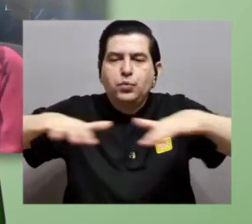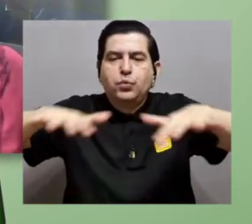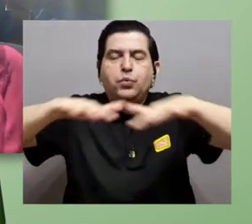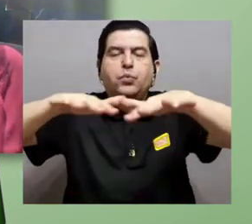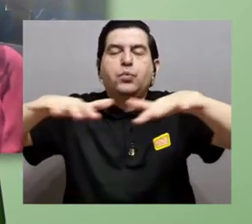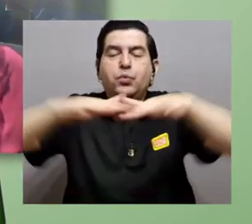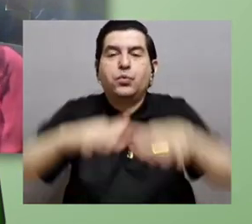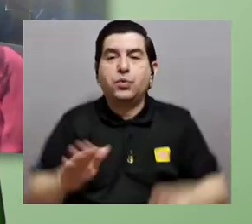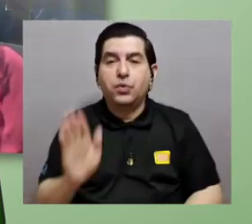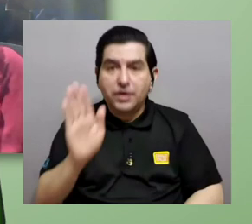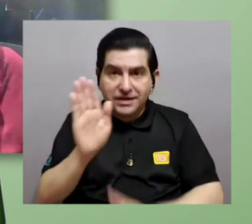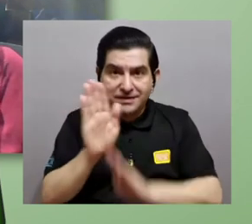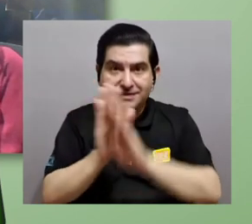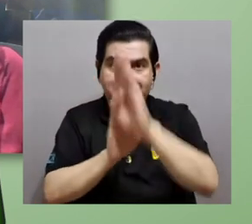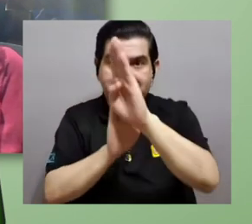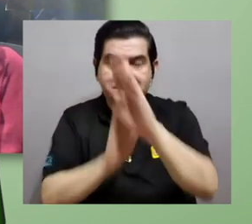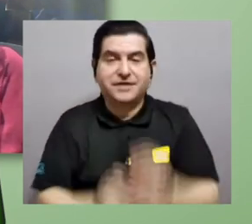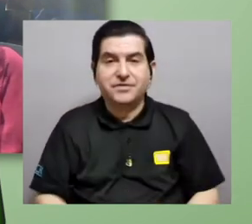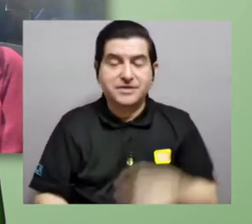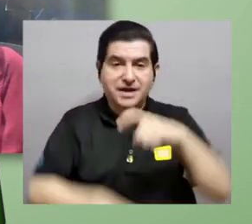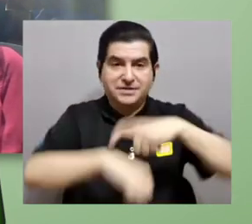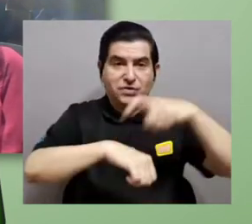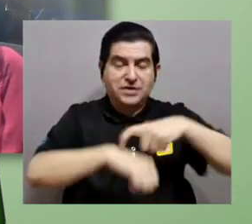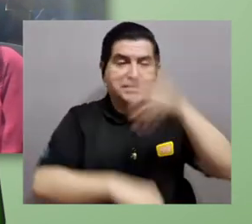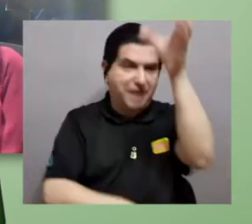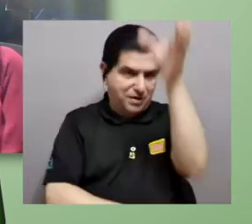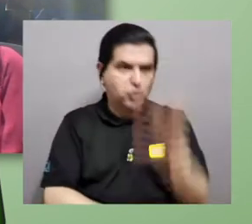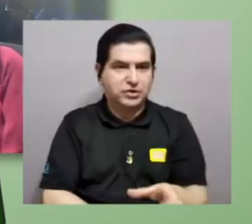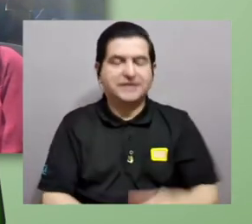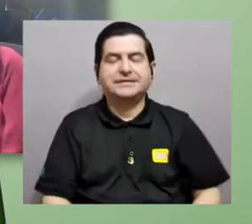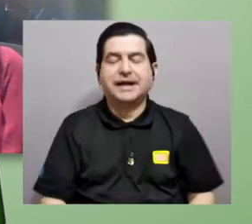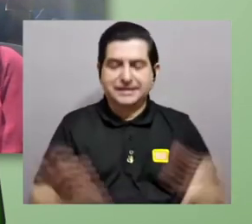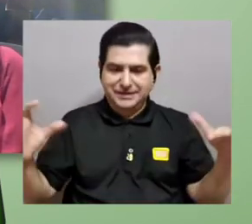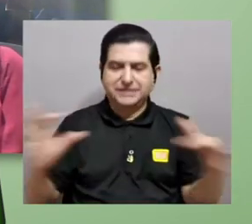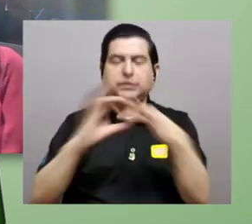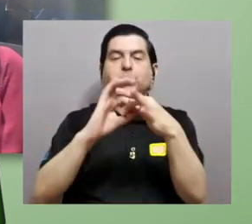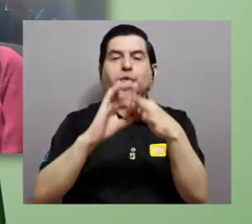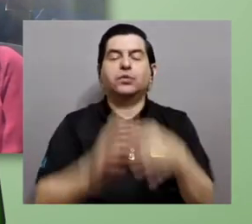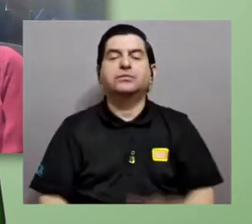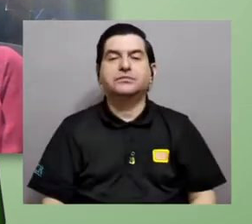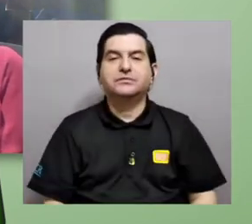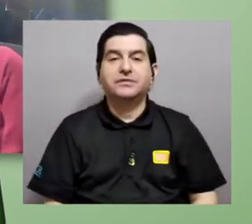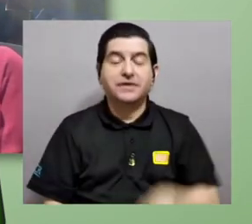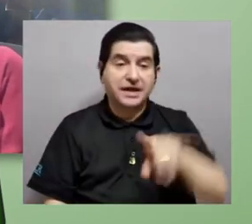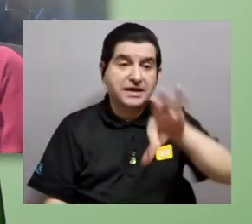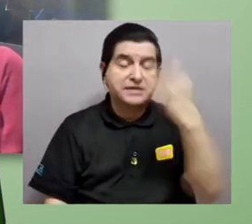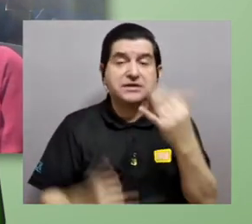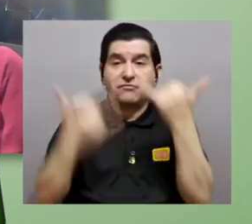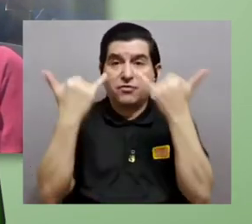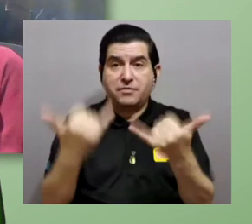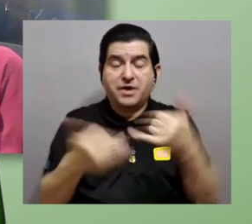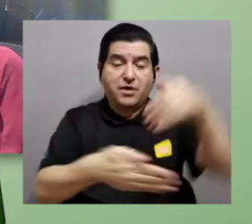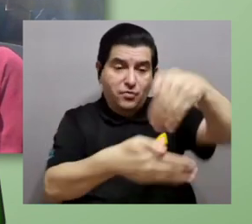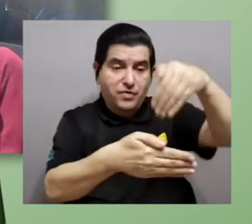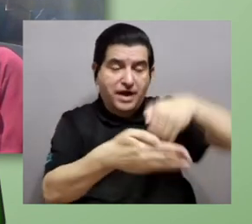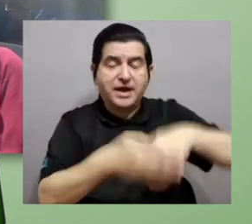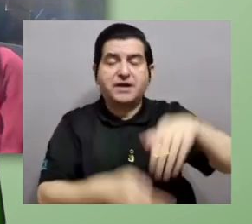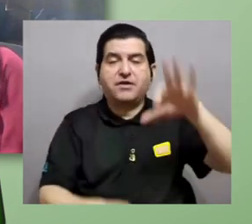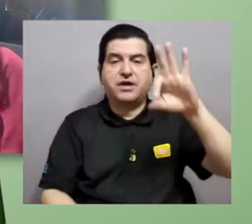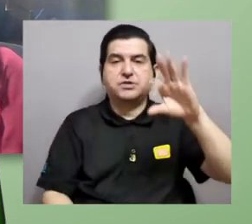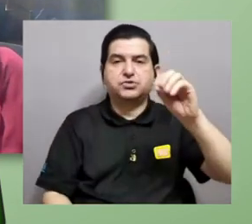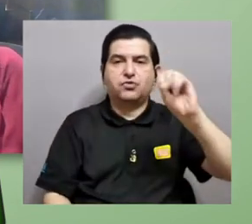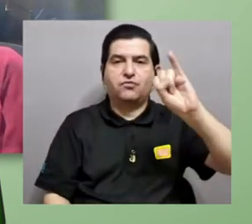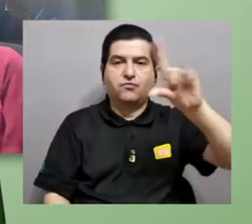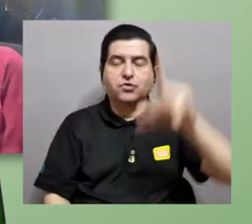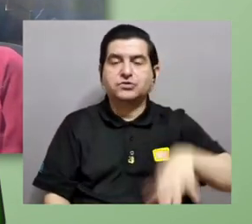cuencas marinas y fueron desarrollando las fases continentales las partes continentales y así lo podemos encontrar